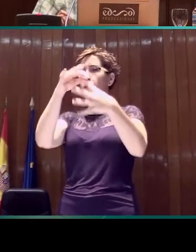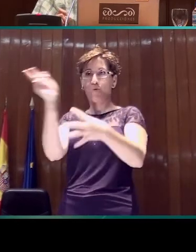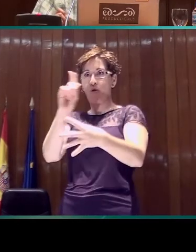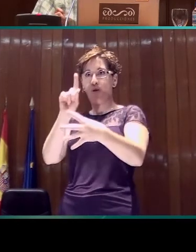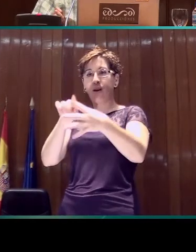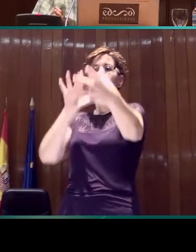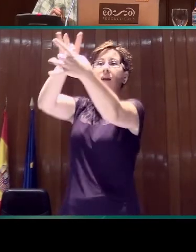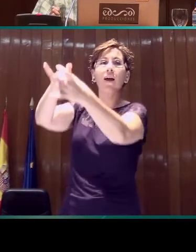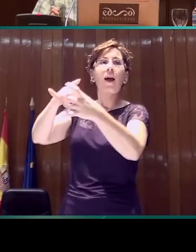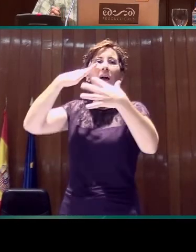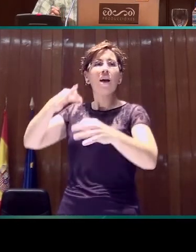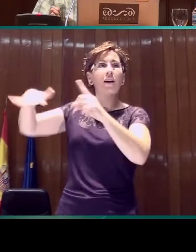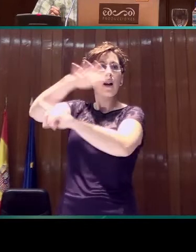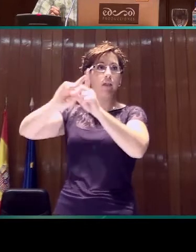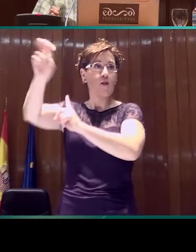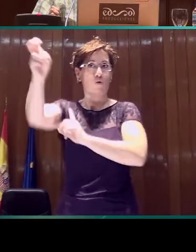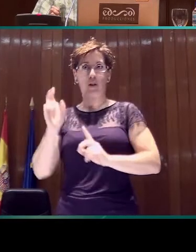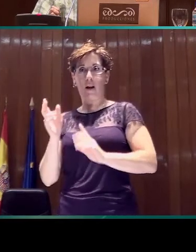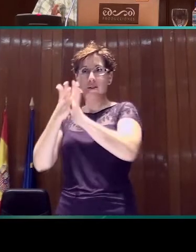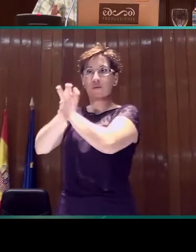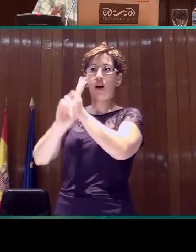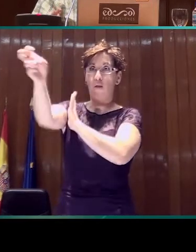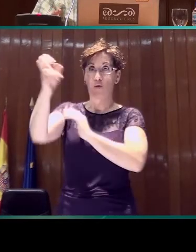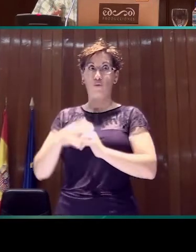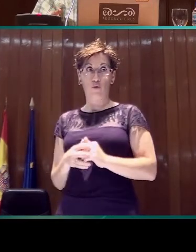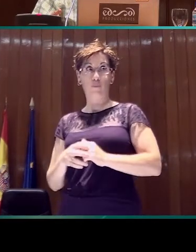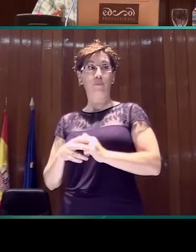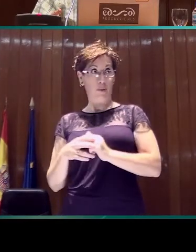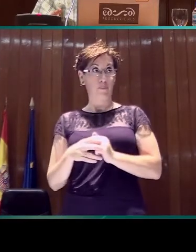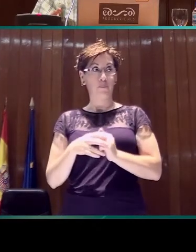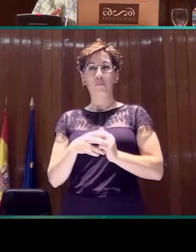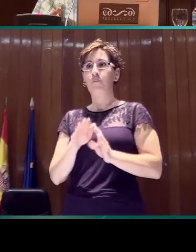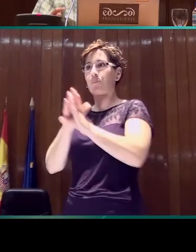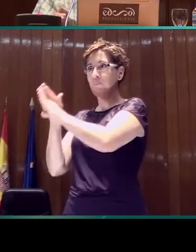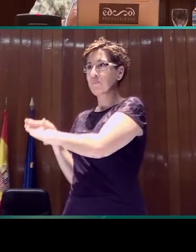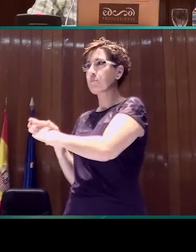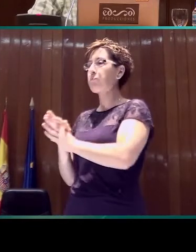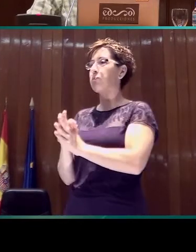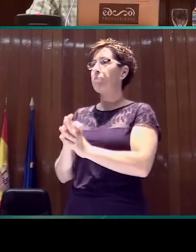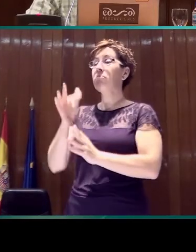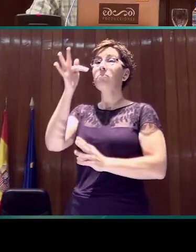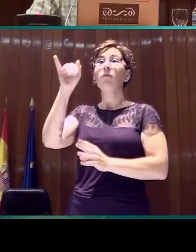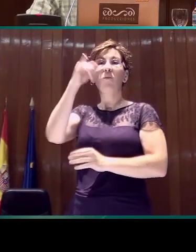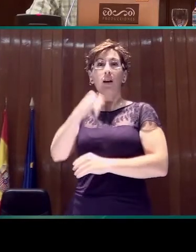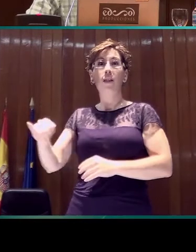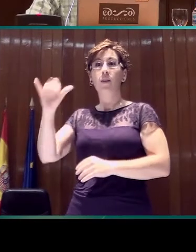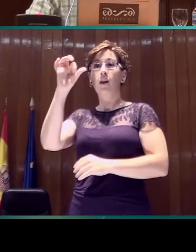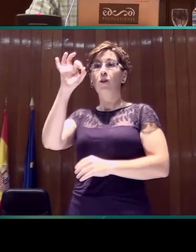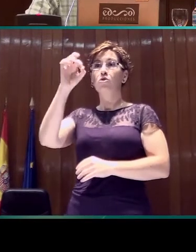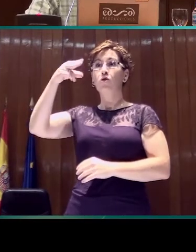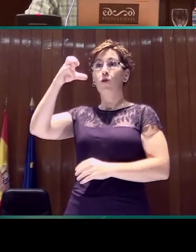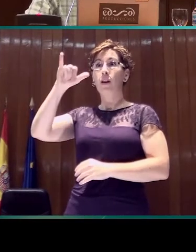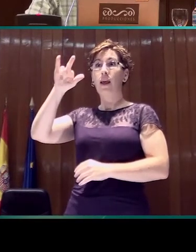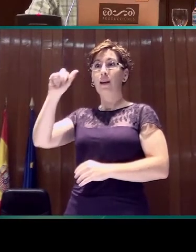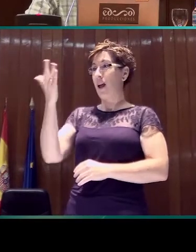A todo esto, Fernández de Soneira, la de cuantificación de